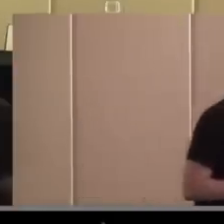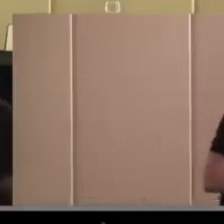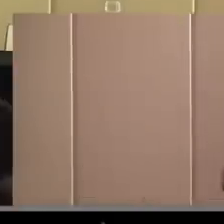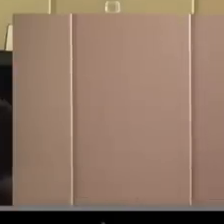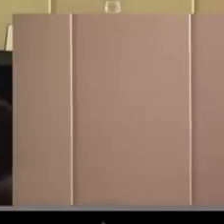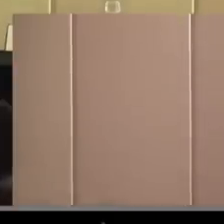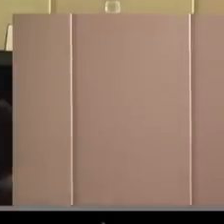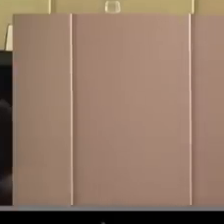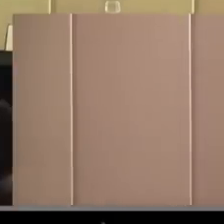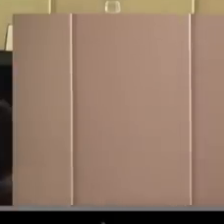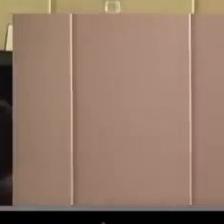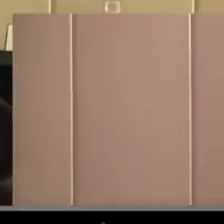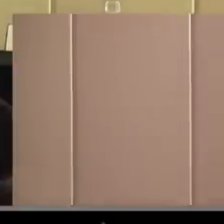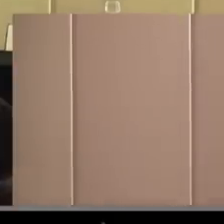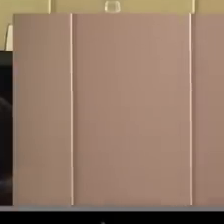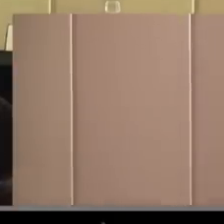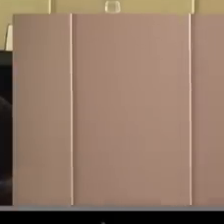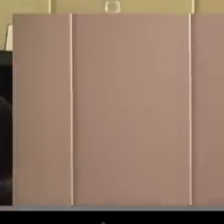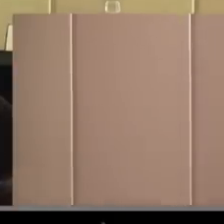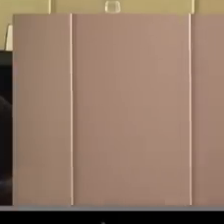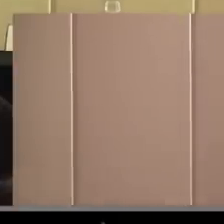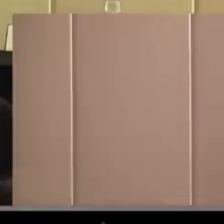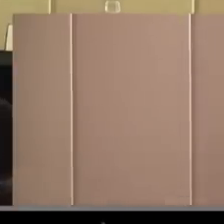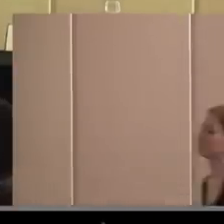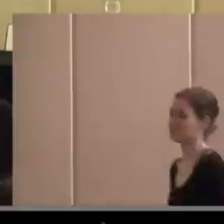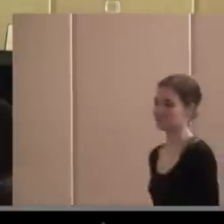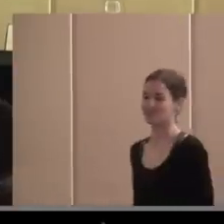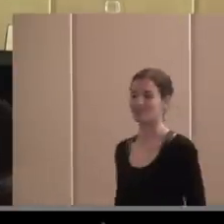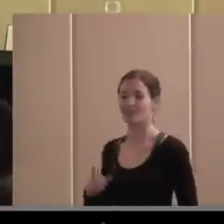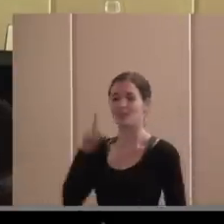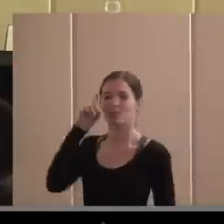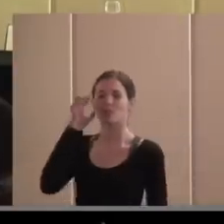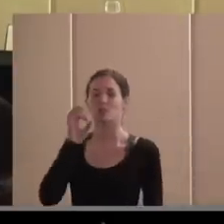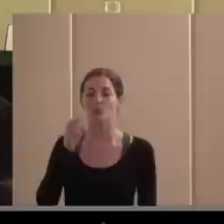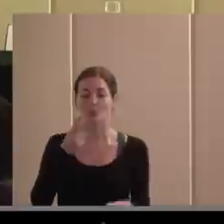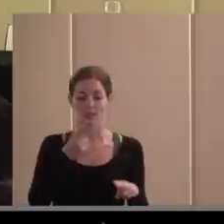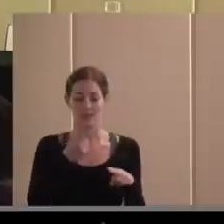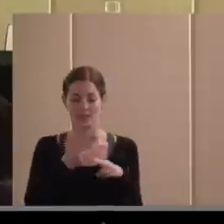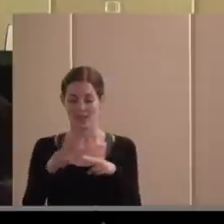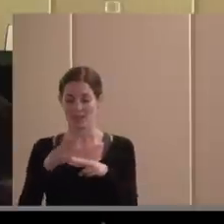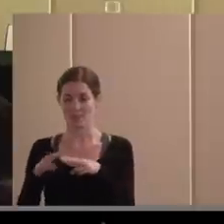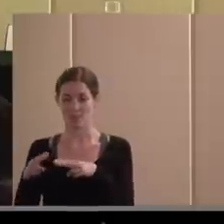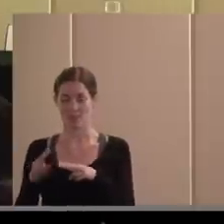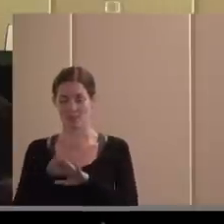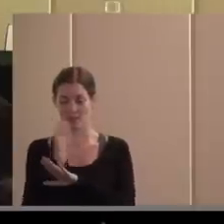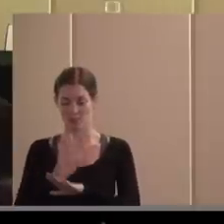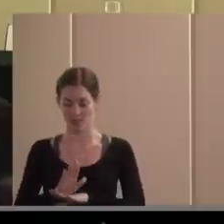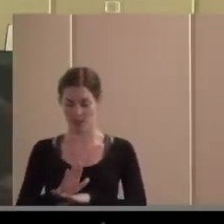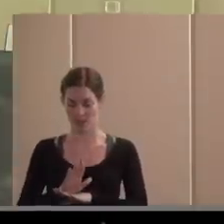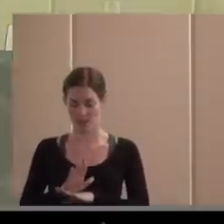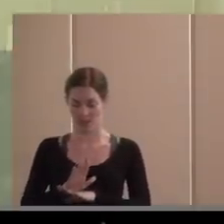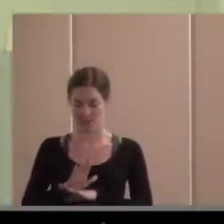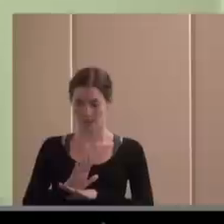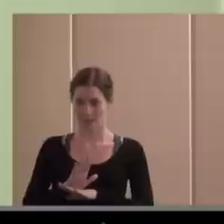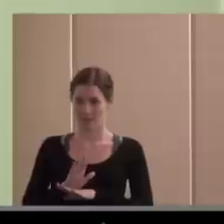creo que las políticas terminan pareciéndose con el tiempo a la realidad de partida sobre la que